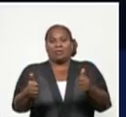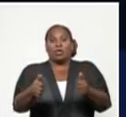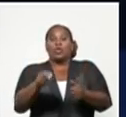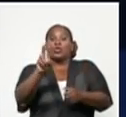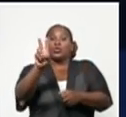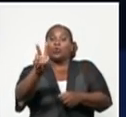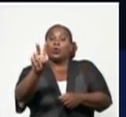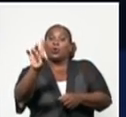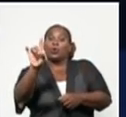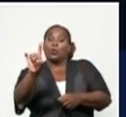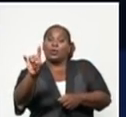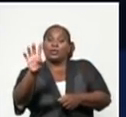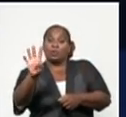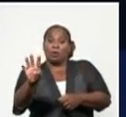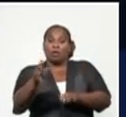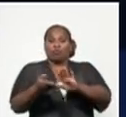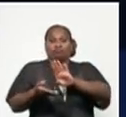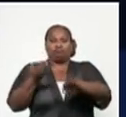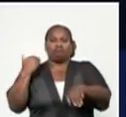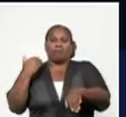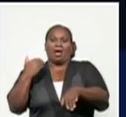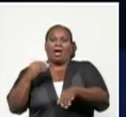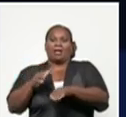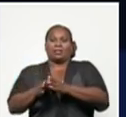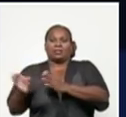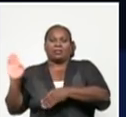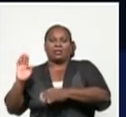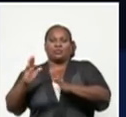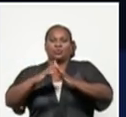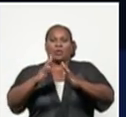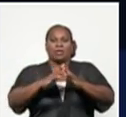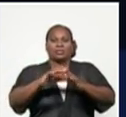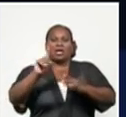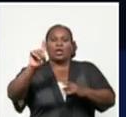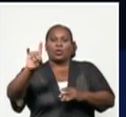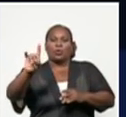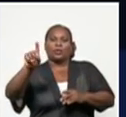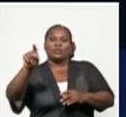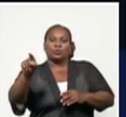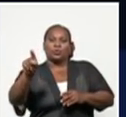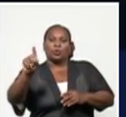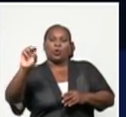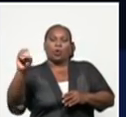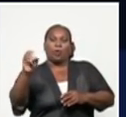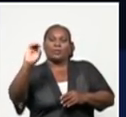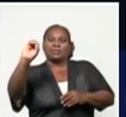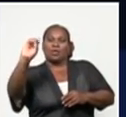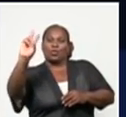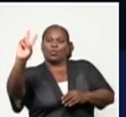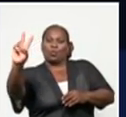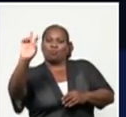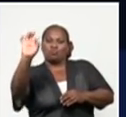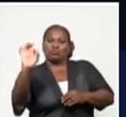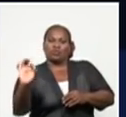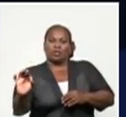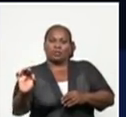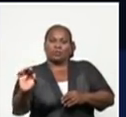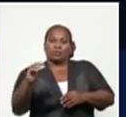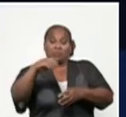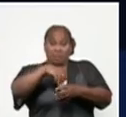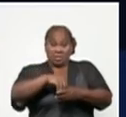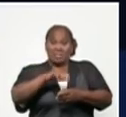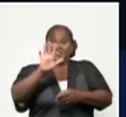294 se encuentran de alta, que es el 91,02%. 10 o 59 casos